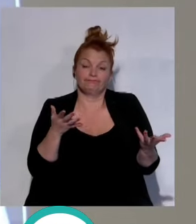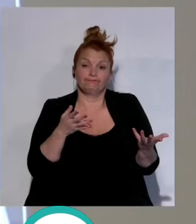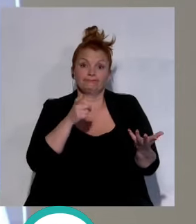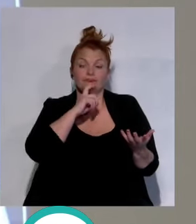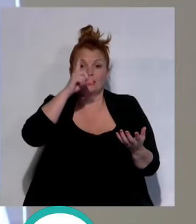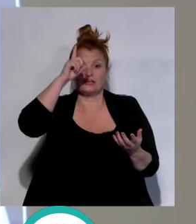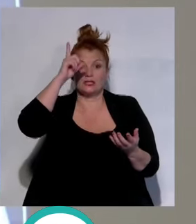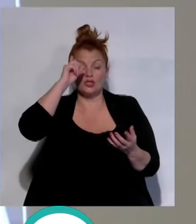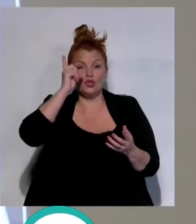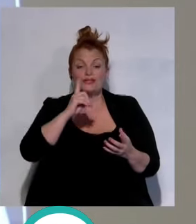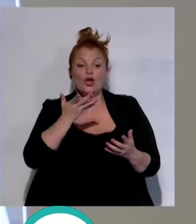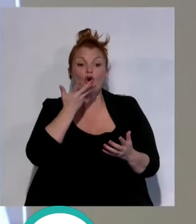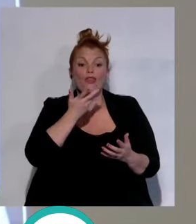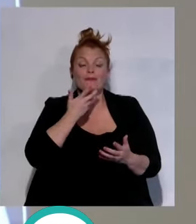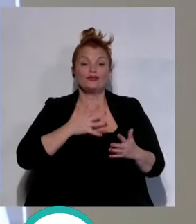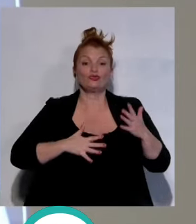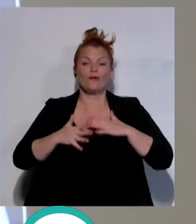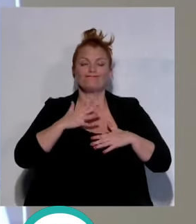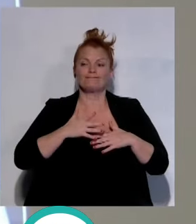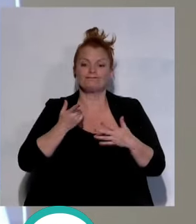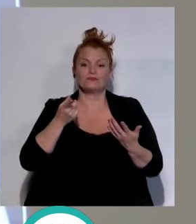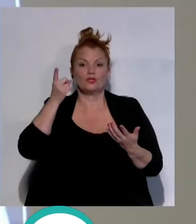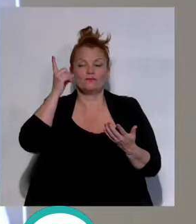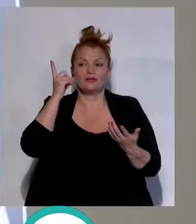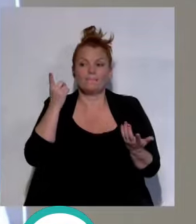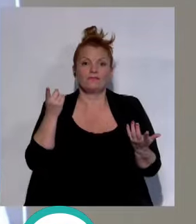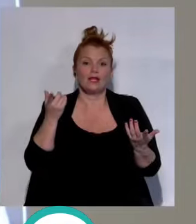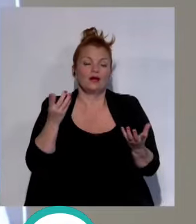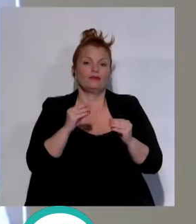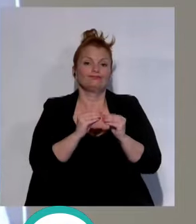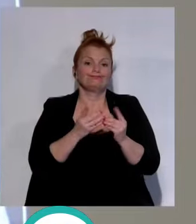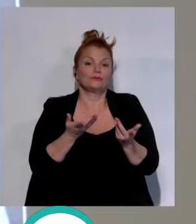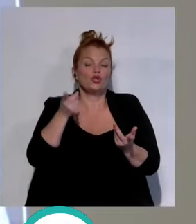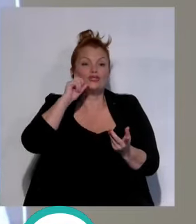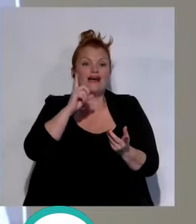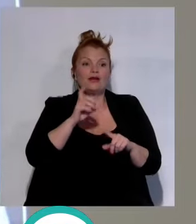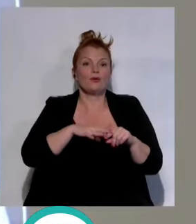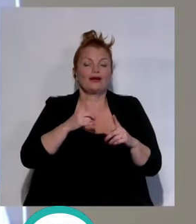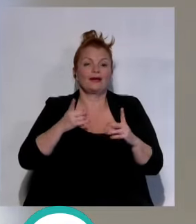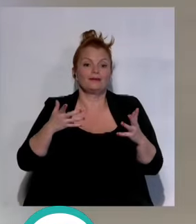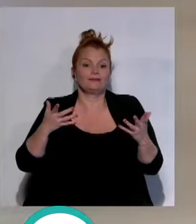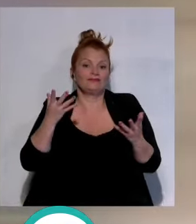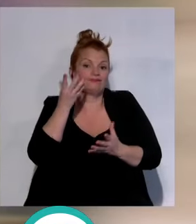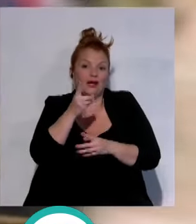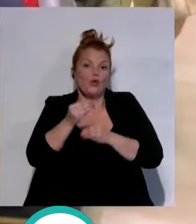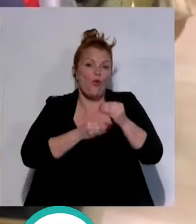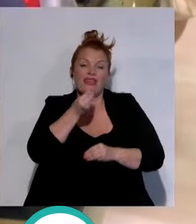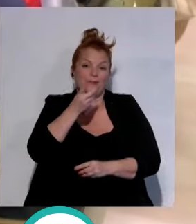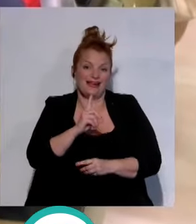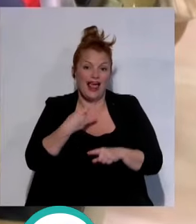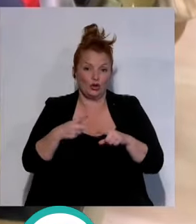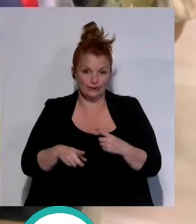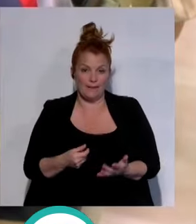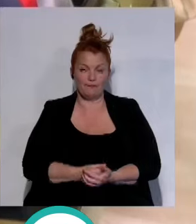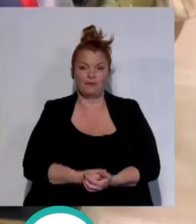sin tener ese conocimiento pues ha actuado de una manera pues vamos a llamar imprudente la comisión